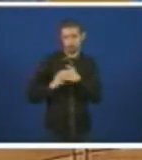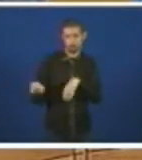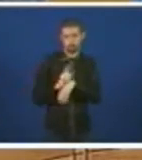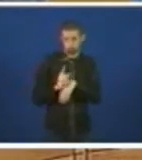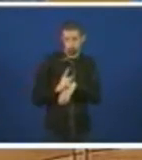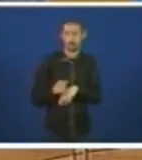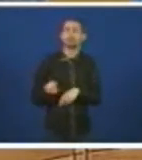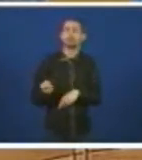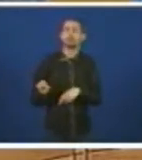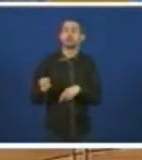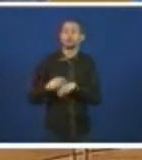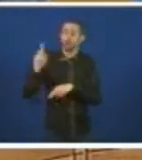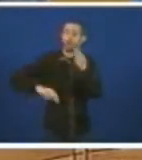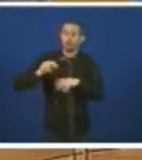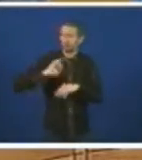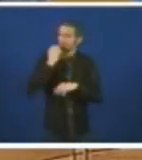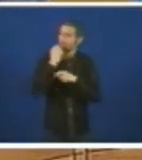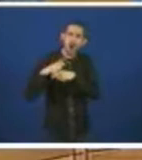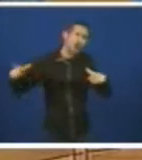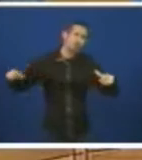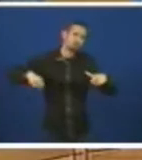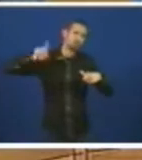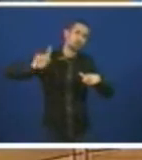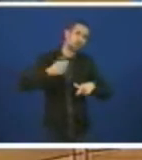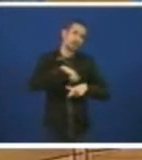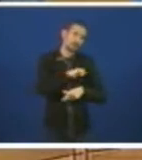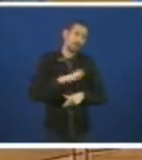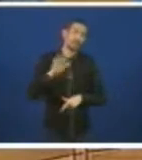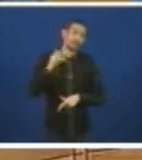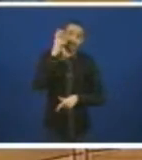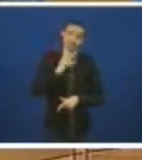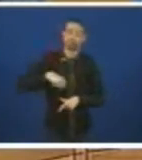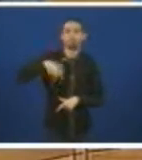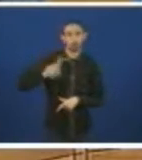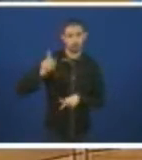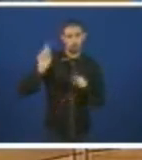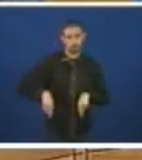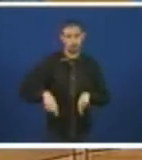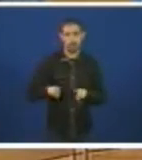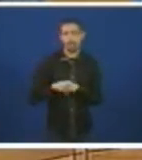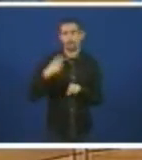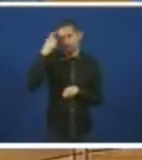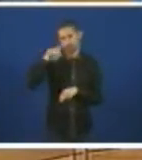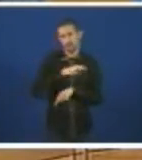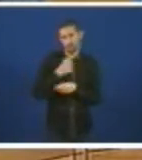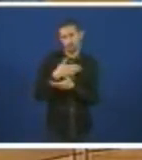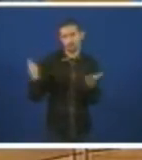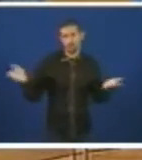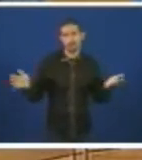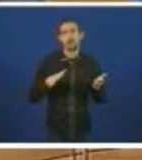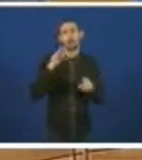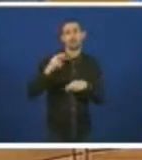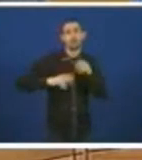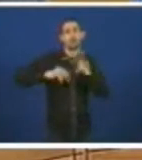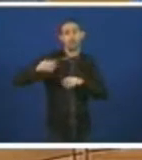obras de maior envergadura en España e a máis importante de Vigo nestes momentos, como moi ben ustedes, señoría. Unha gran obra que